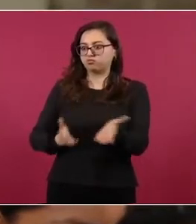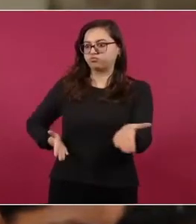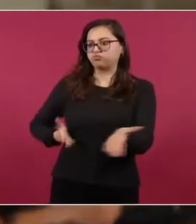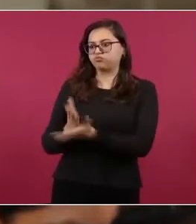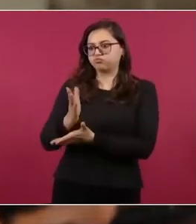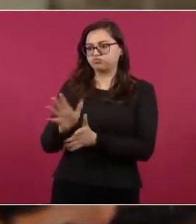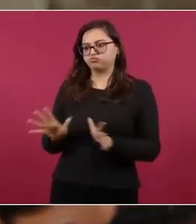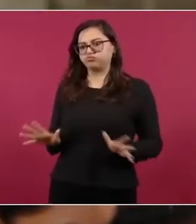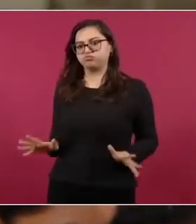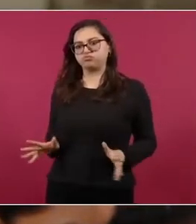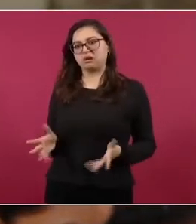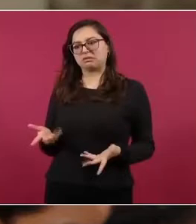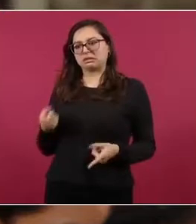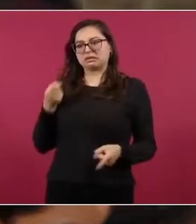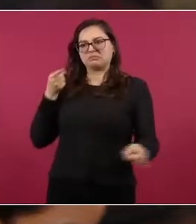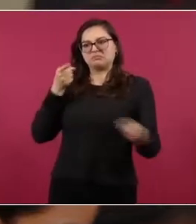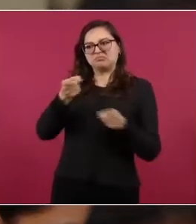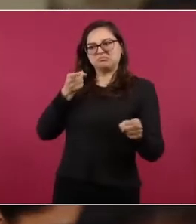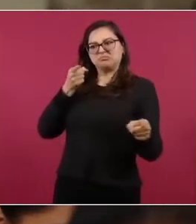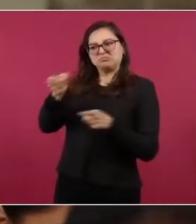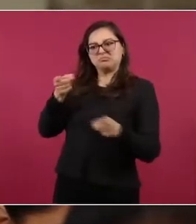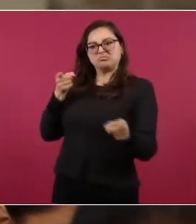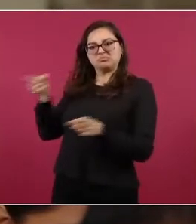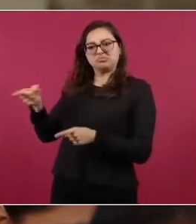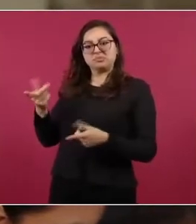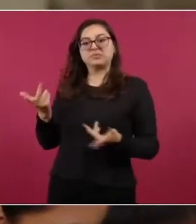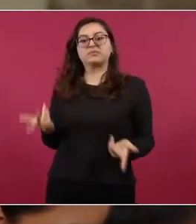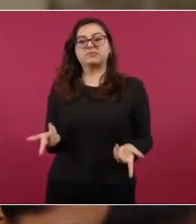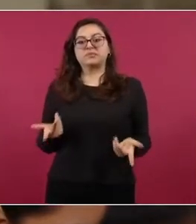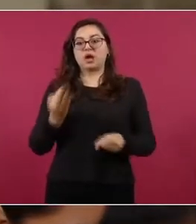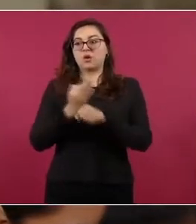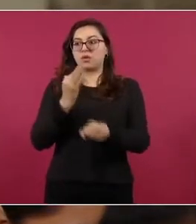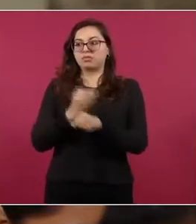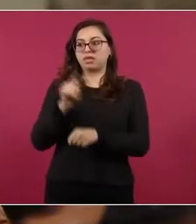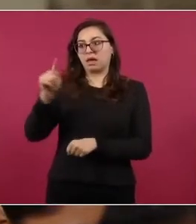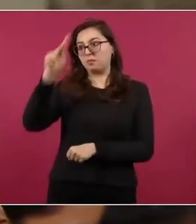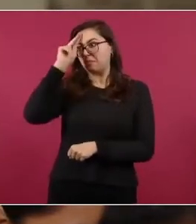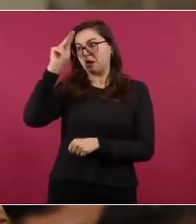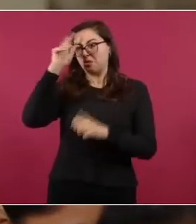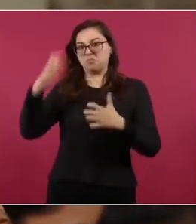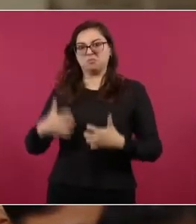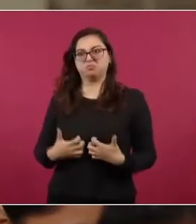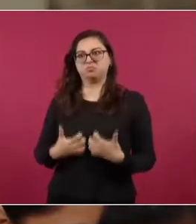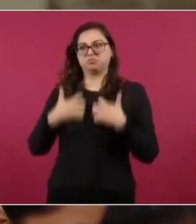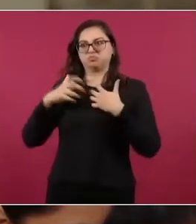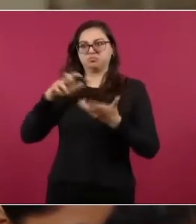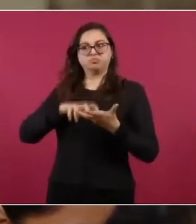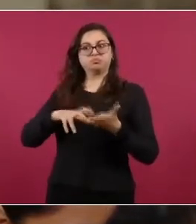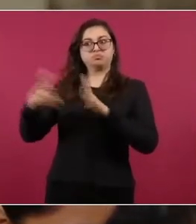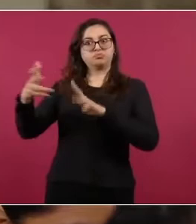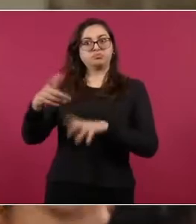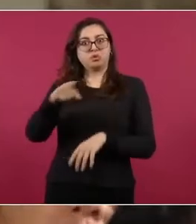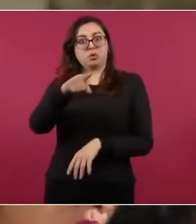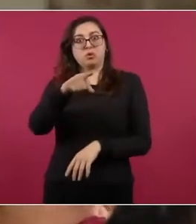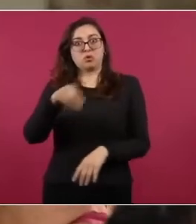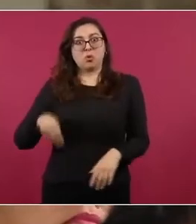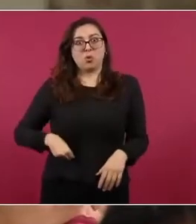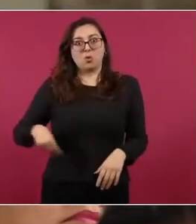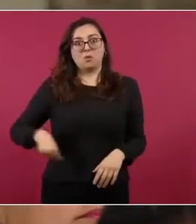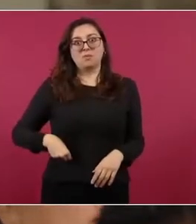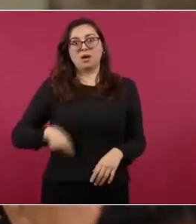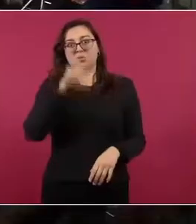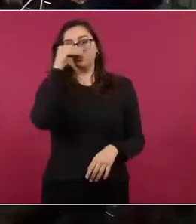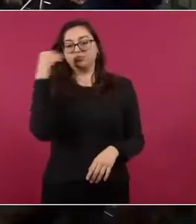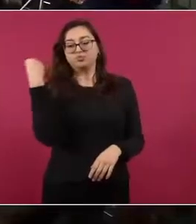provocar hasta incluso toda esta situación en Perú. ¿Le acusan? ¿Sería entonces posible pensar